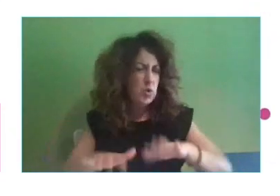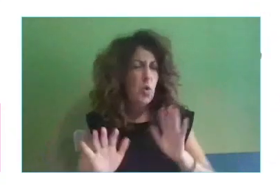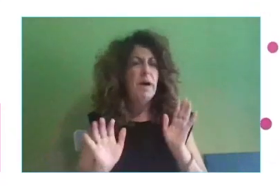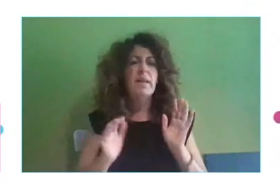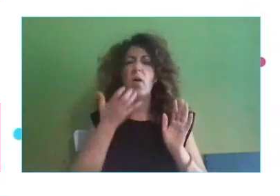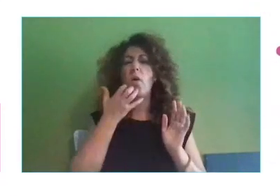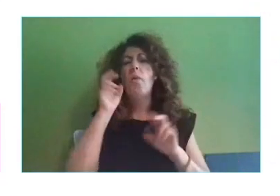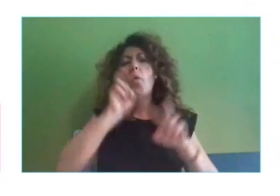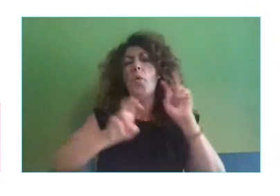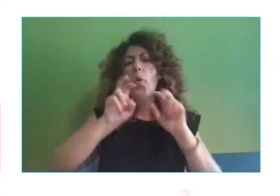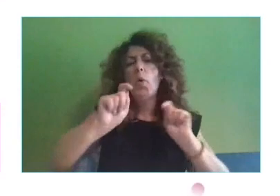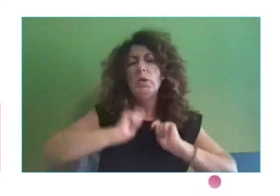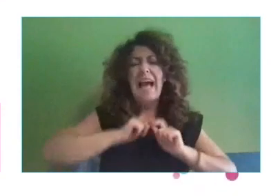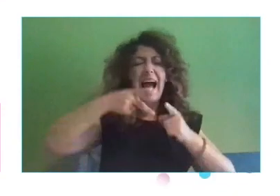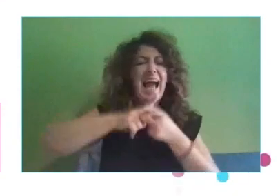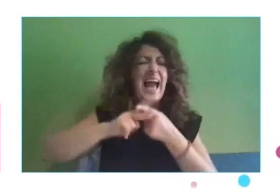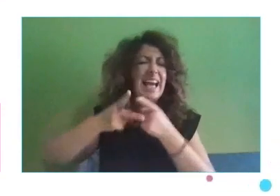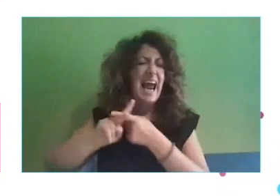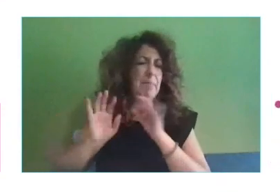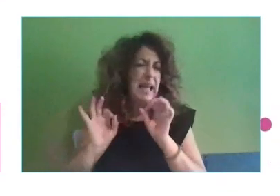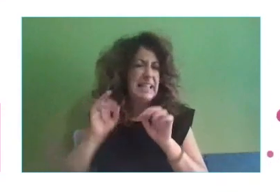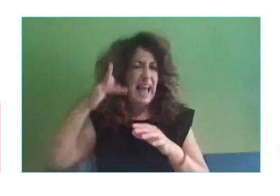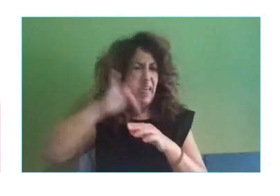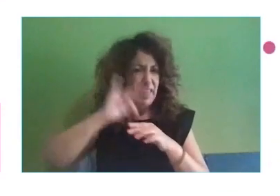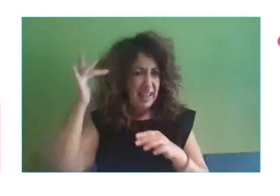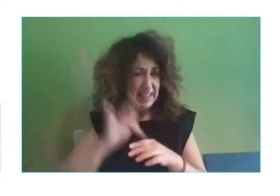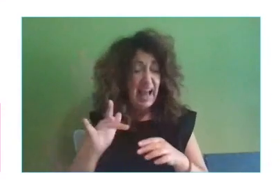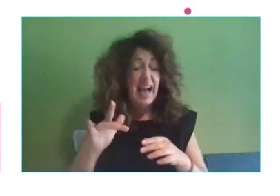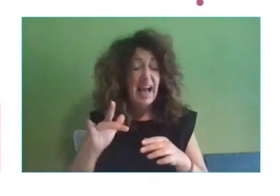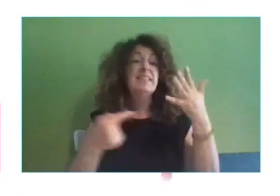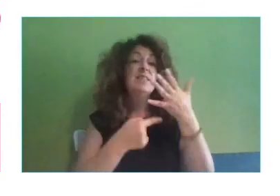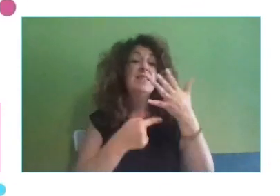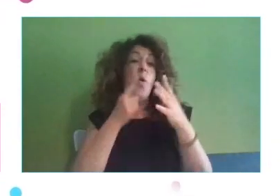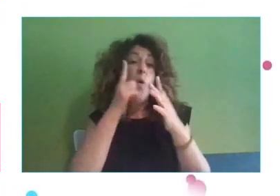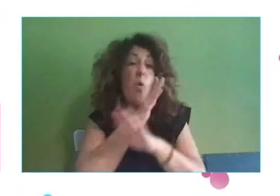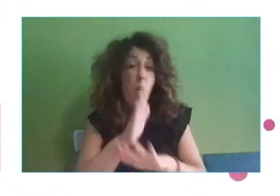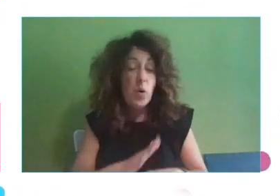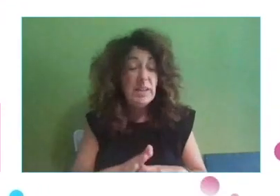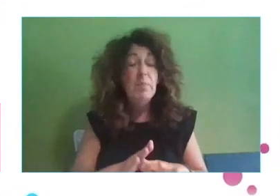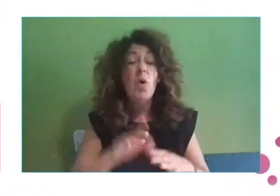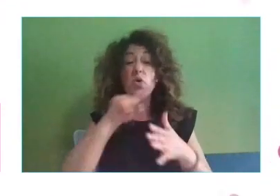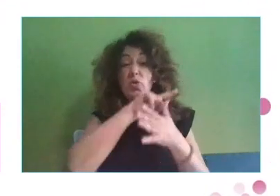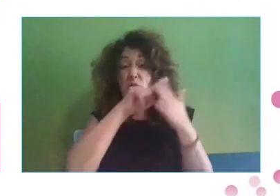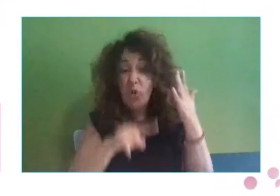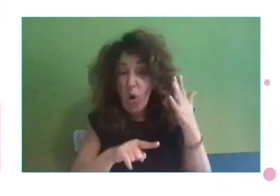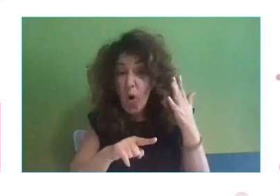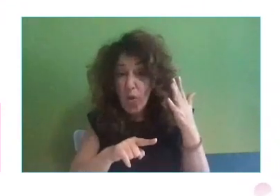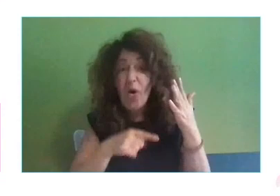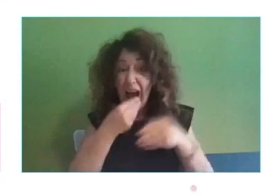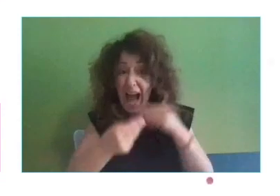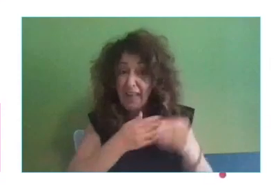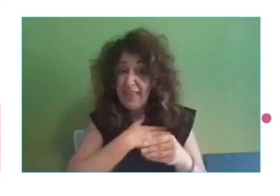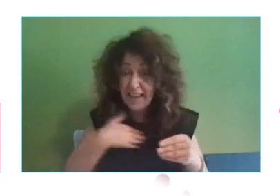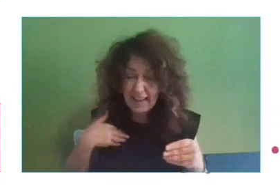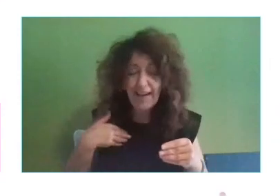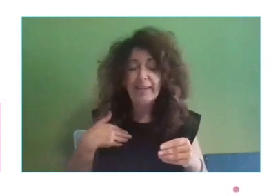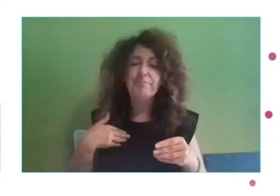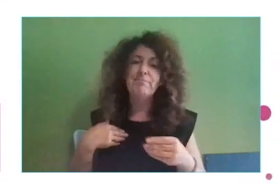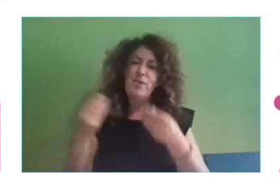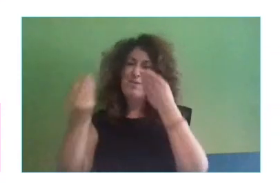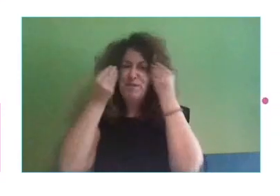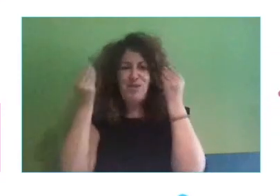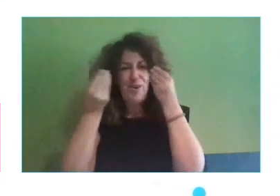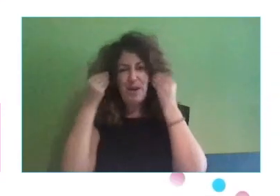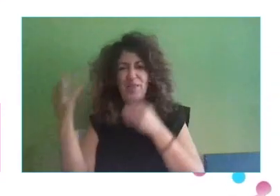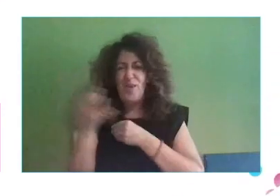de digitalización. Y, por último, para poder hacer todo esto, necesito formación, necesito saber lo que quiero, necesito saber cómo